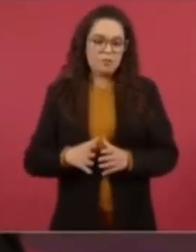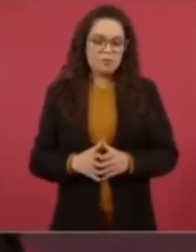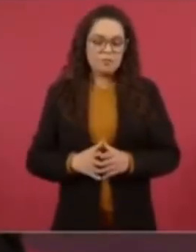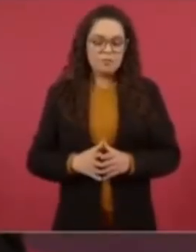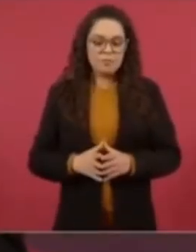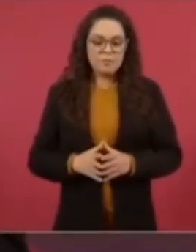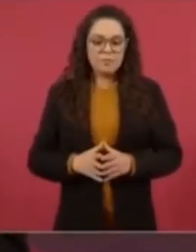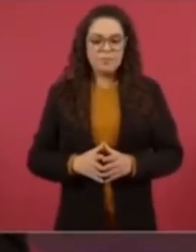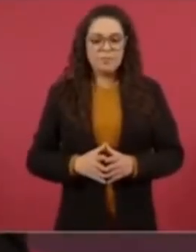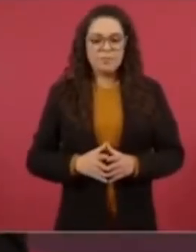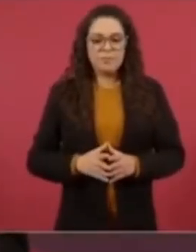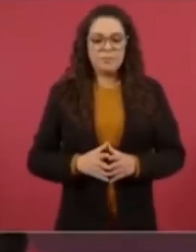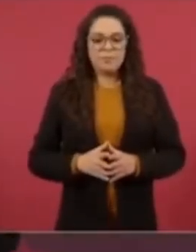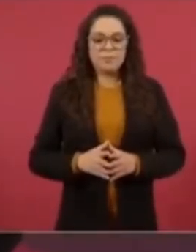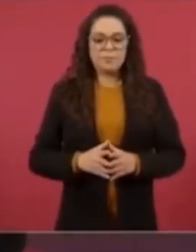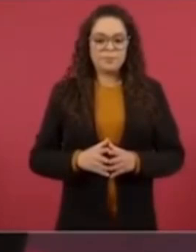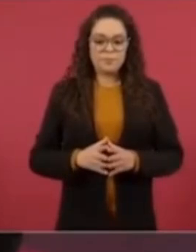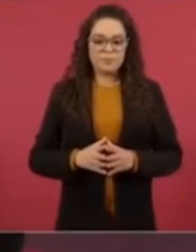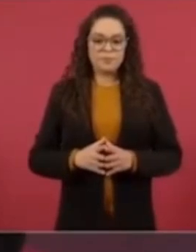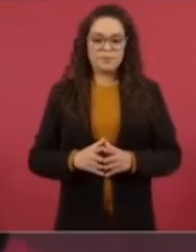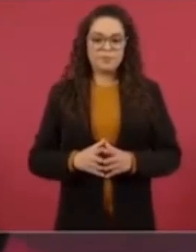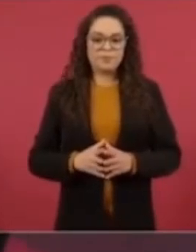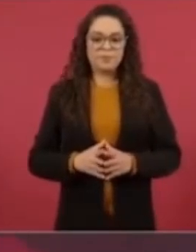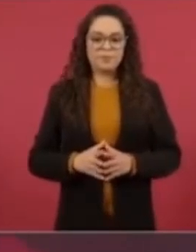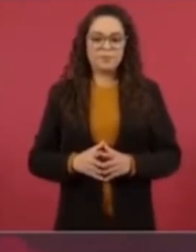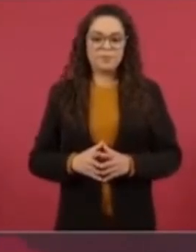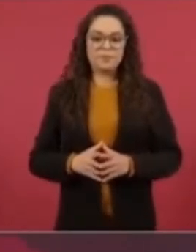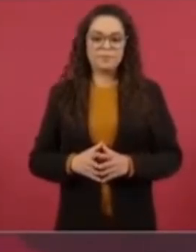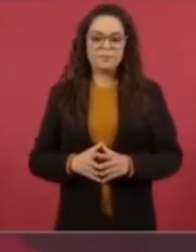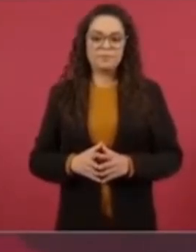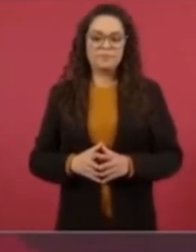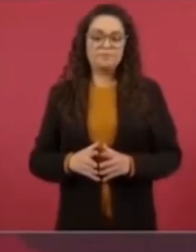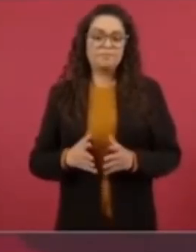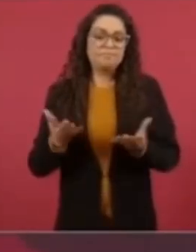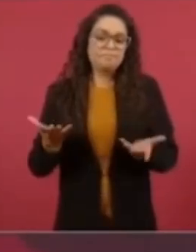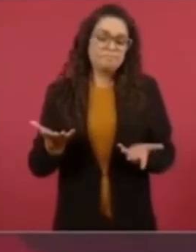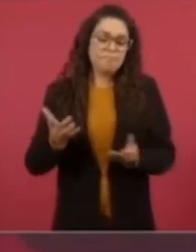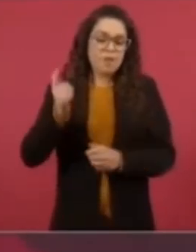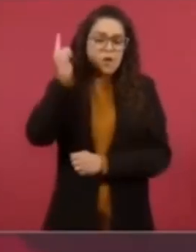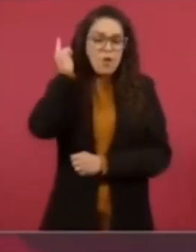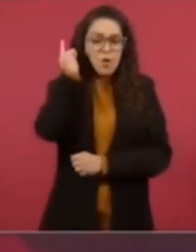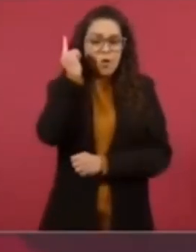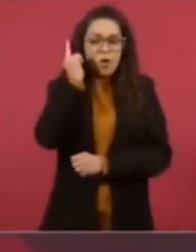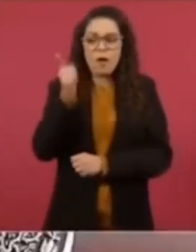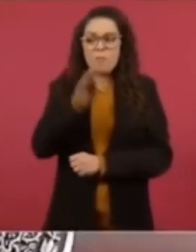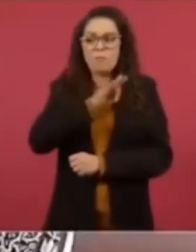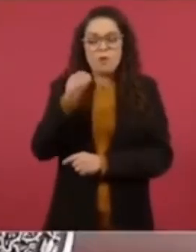haya unidad, armonía,